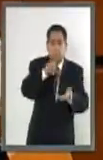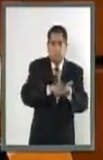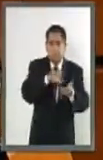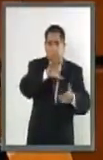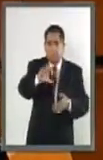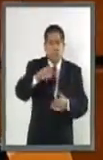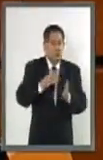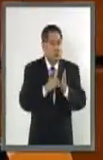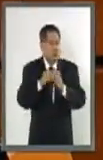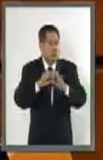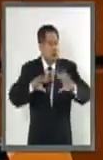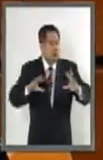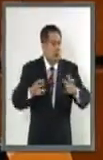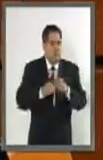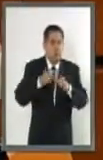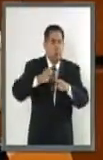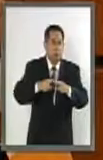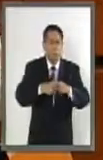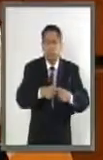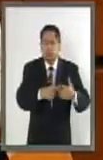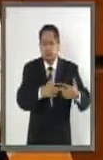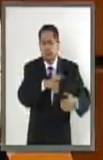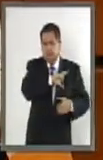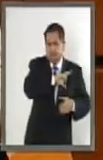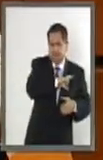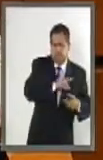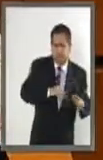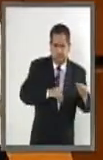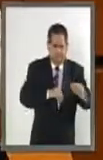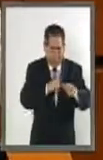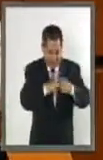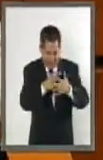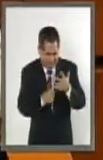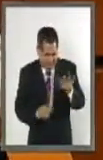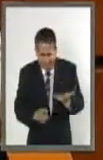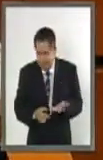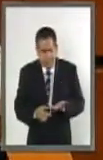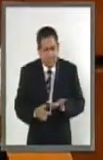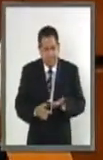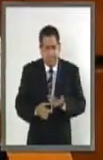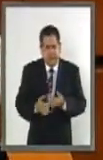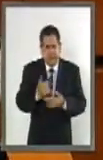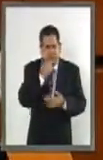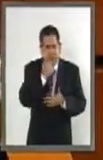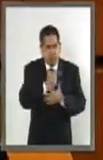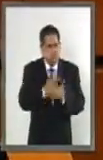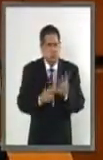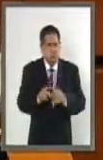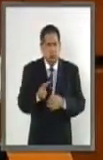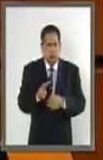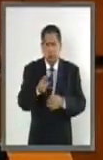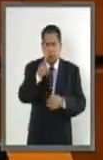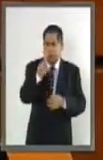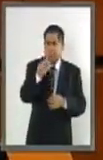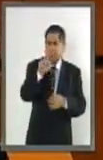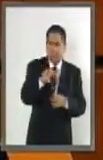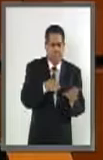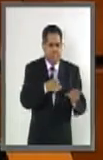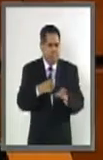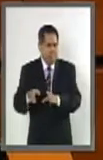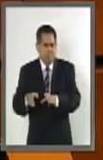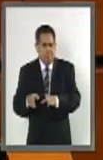separado que va a dar la iniciativa privada, etcétera, etcétera. Estamos pues ante un plan de reconstrucción